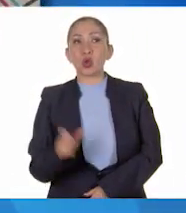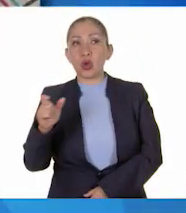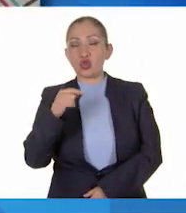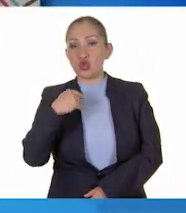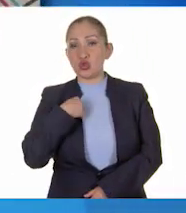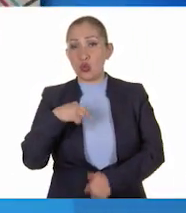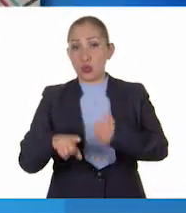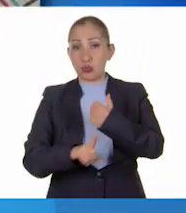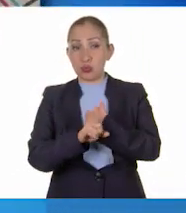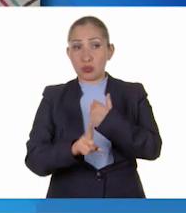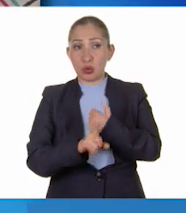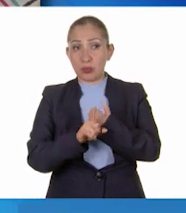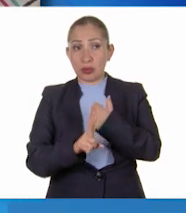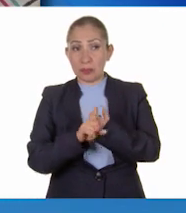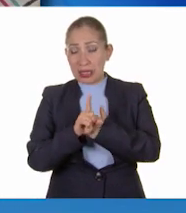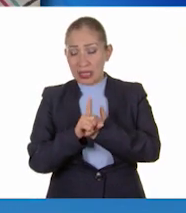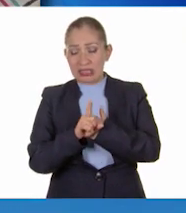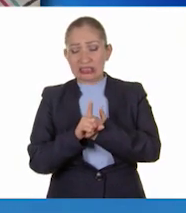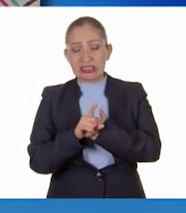verlo!